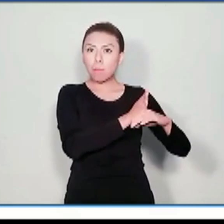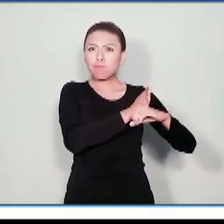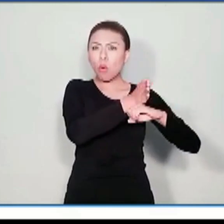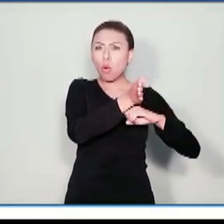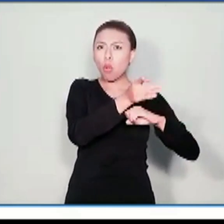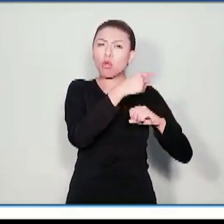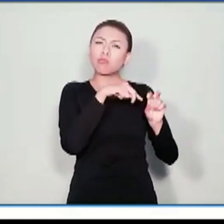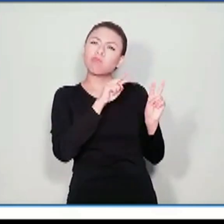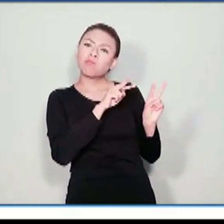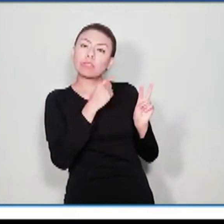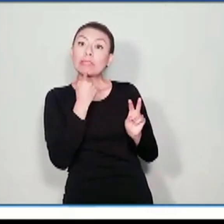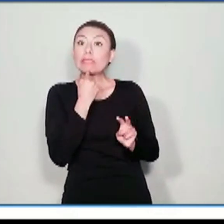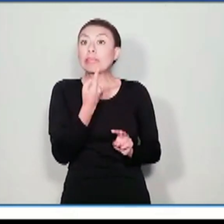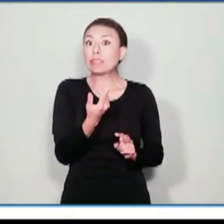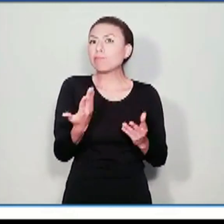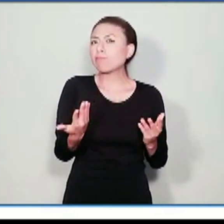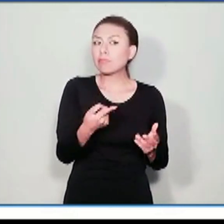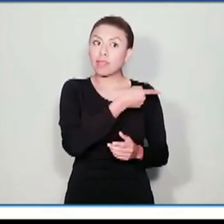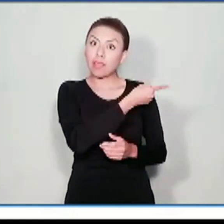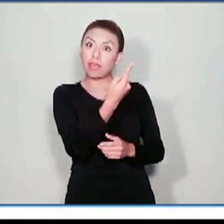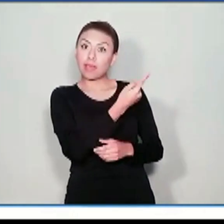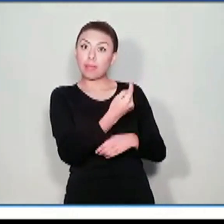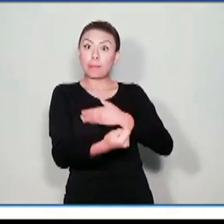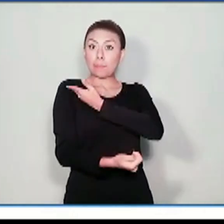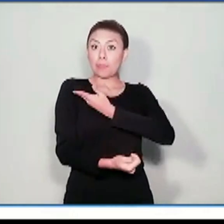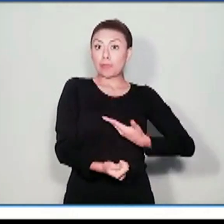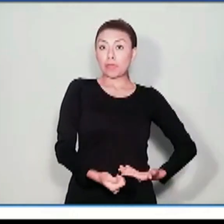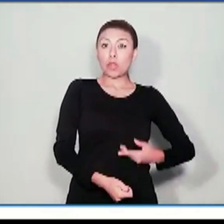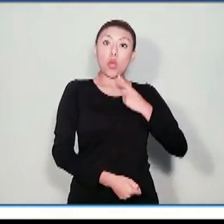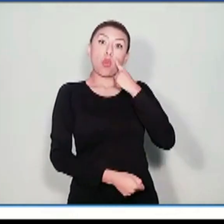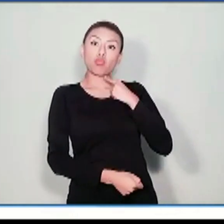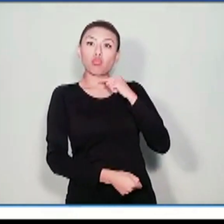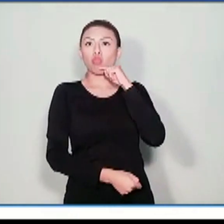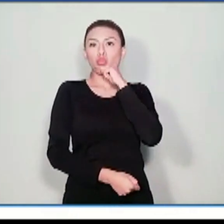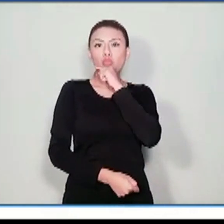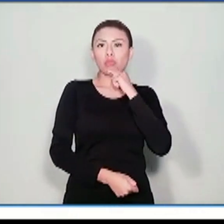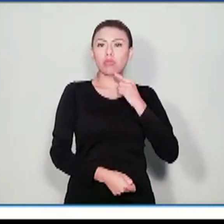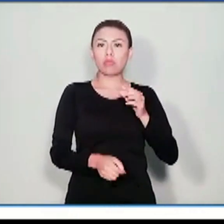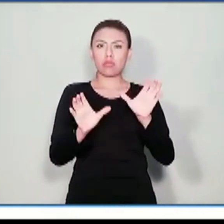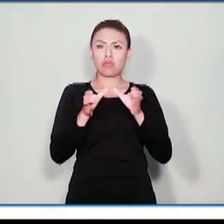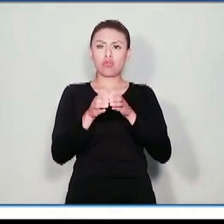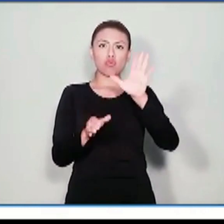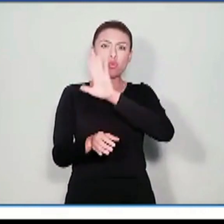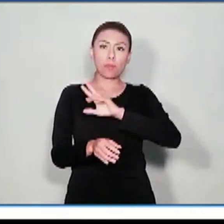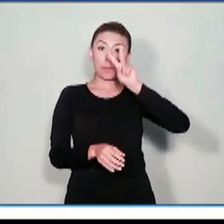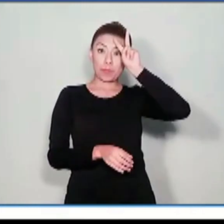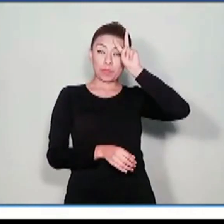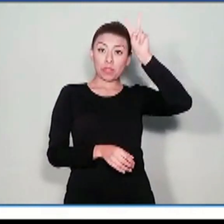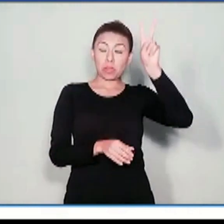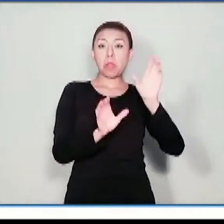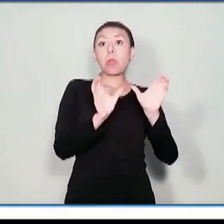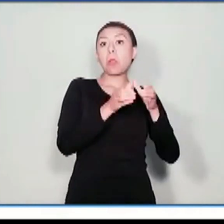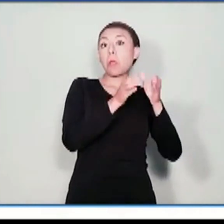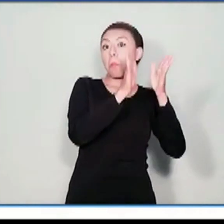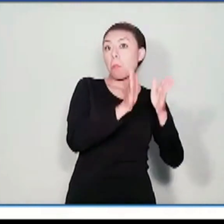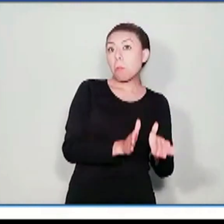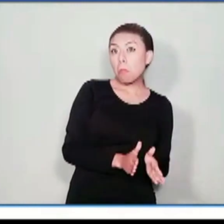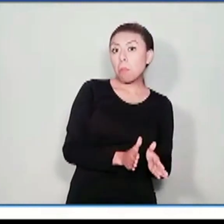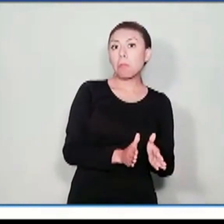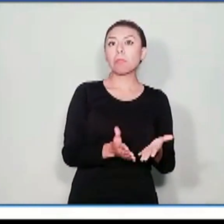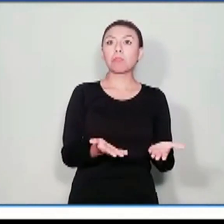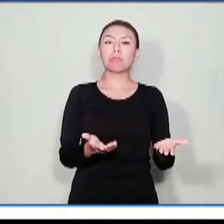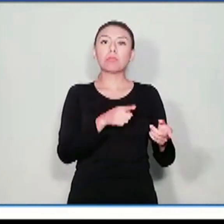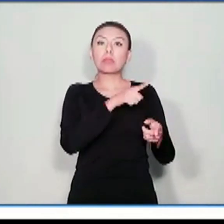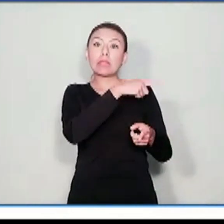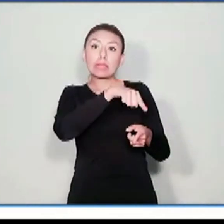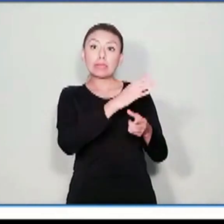postulan, es decir, presidenta o presidente de la república, o congresista,